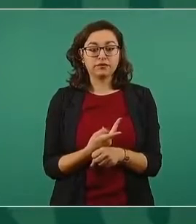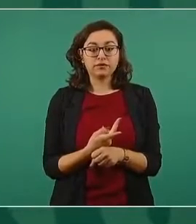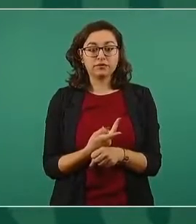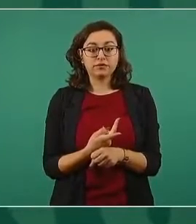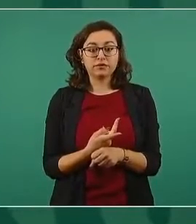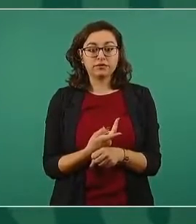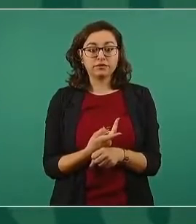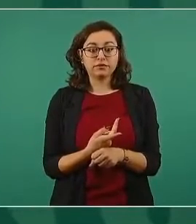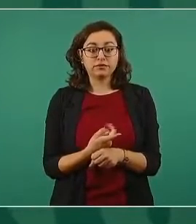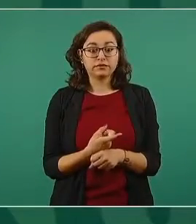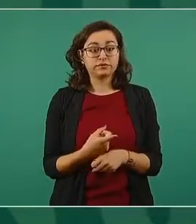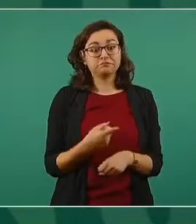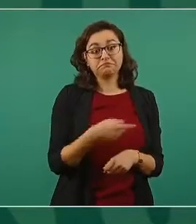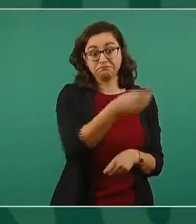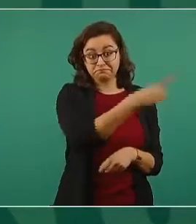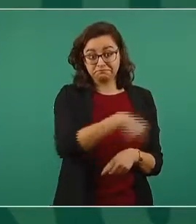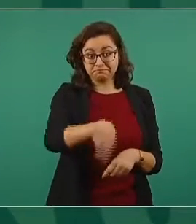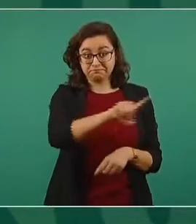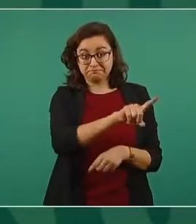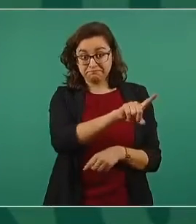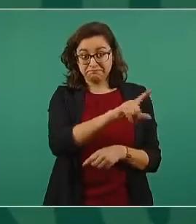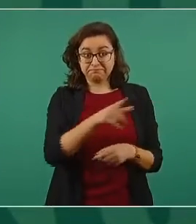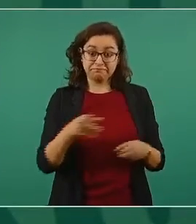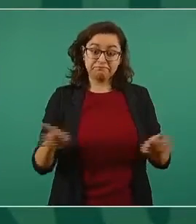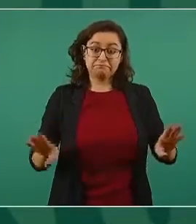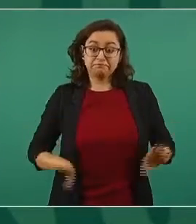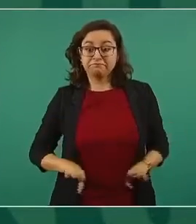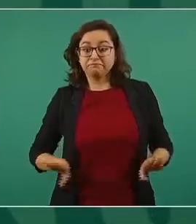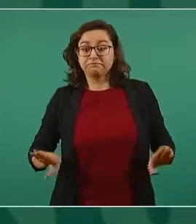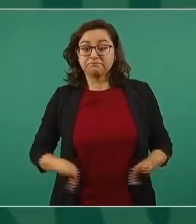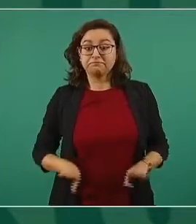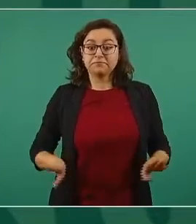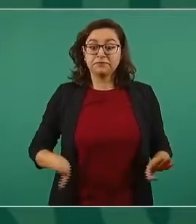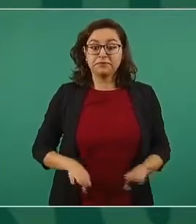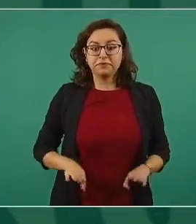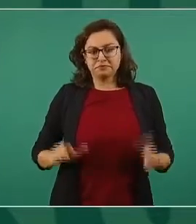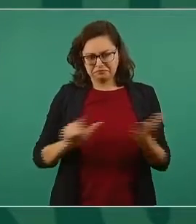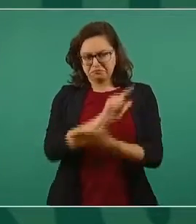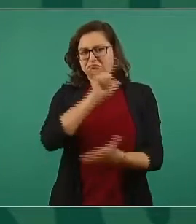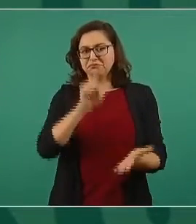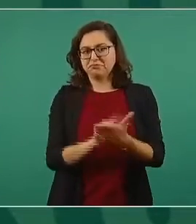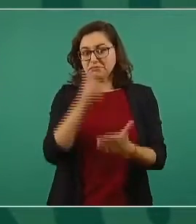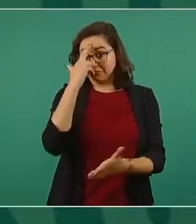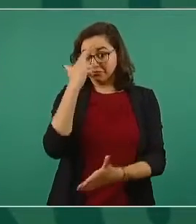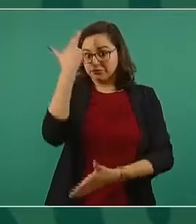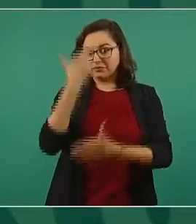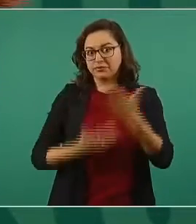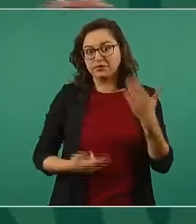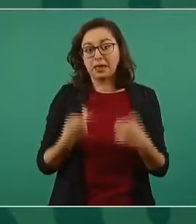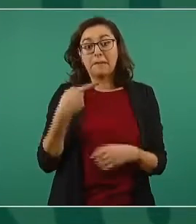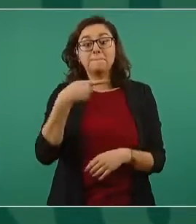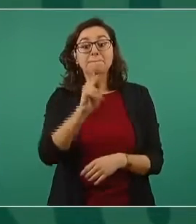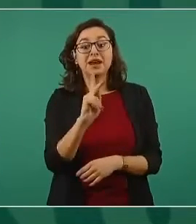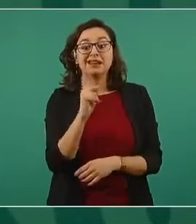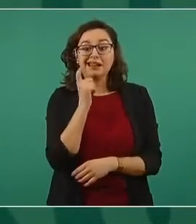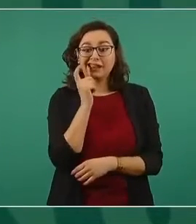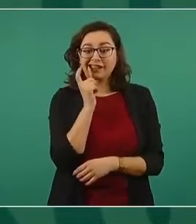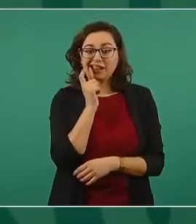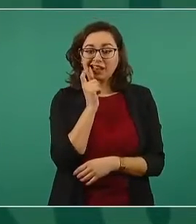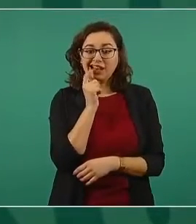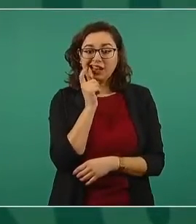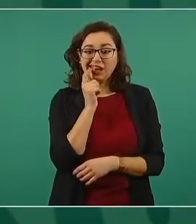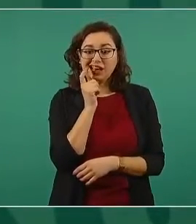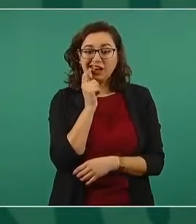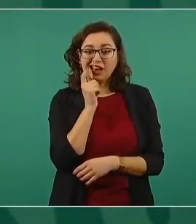delincuentes de cuello blanco, porque no le llaman robo a eso,